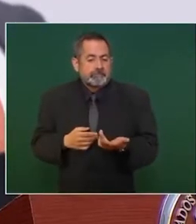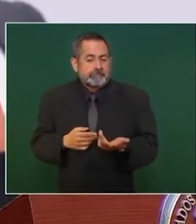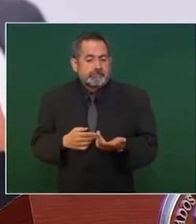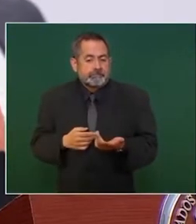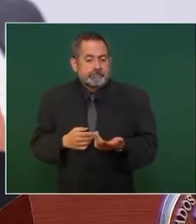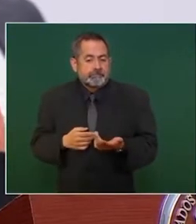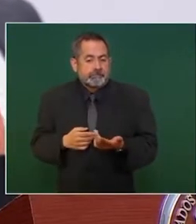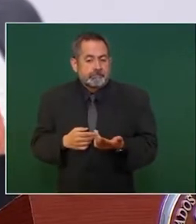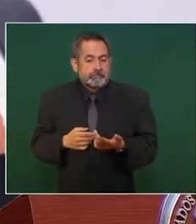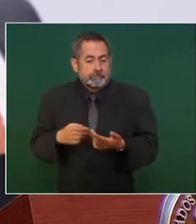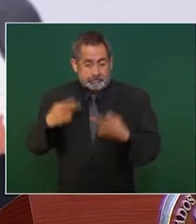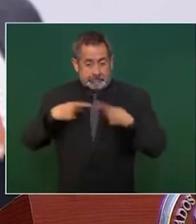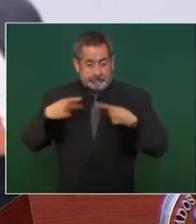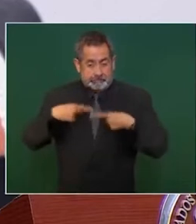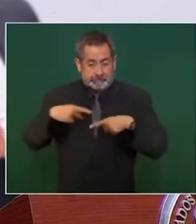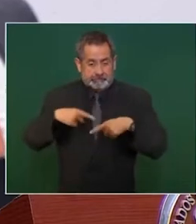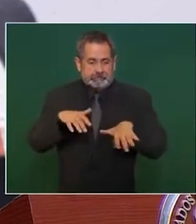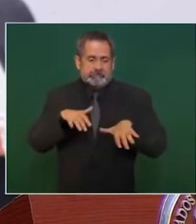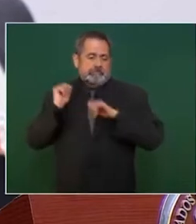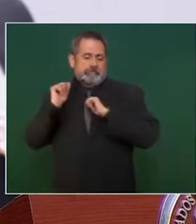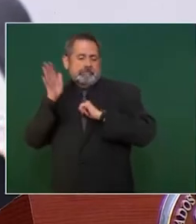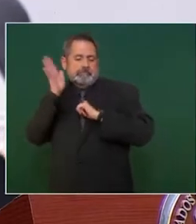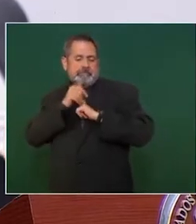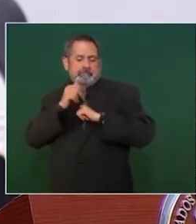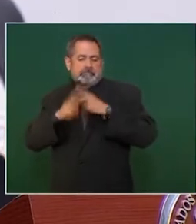cuando la gente no participa